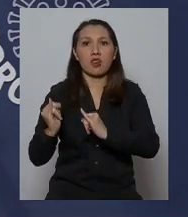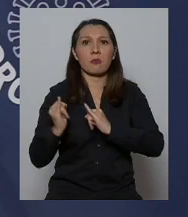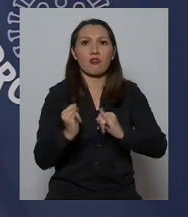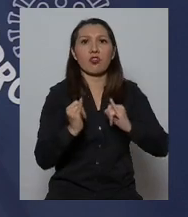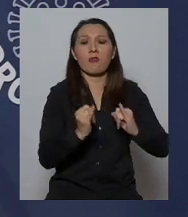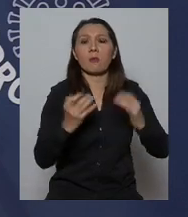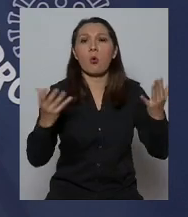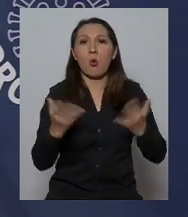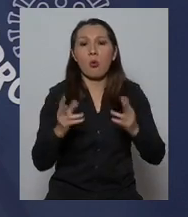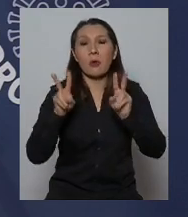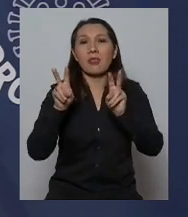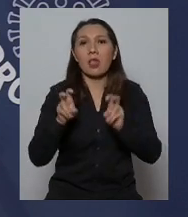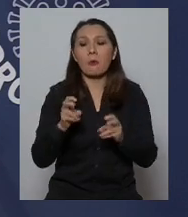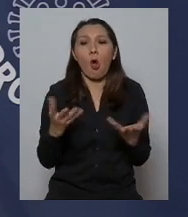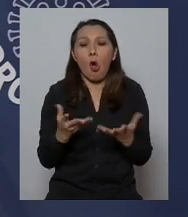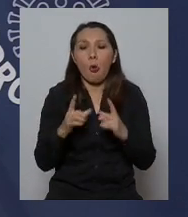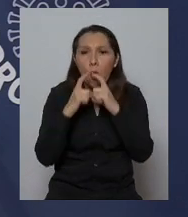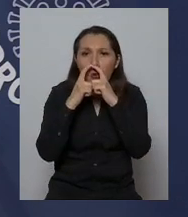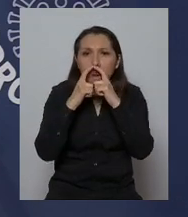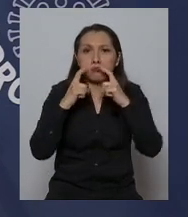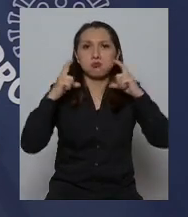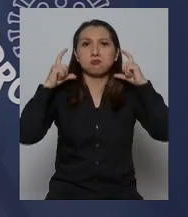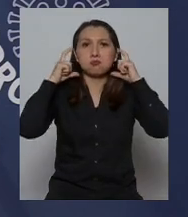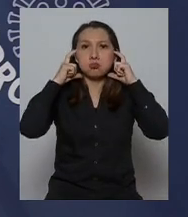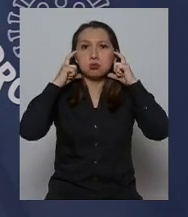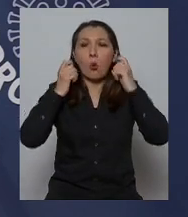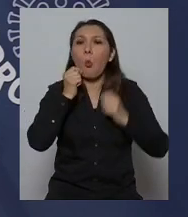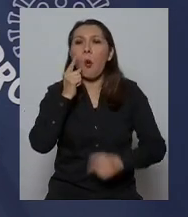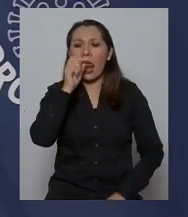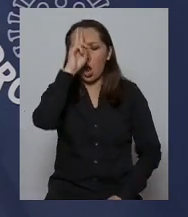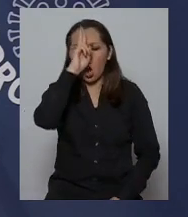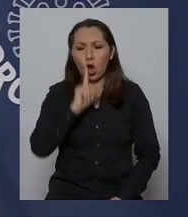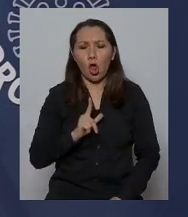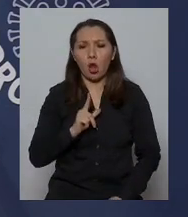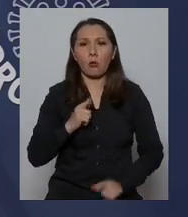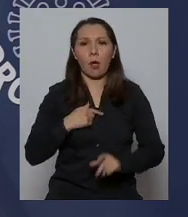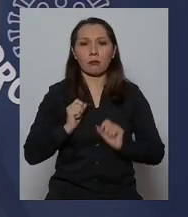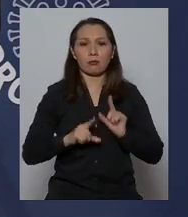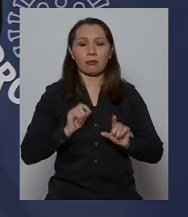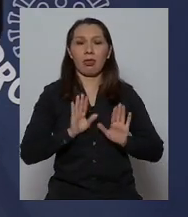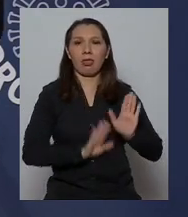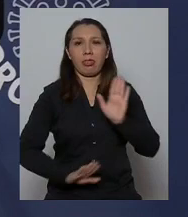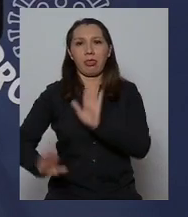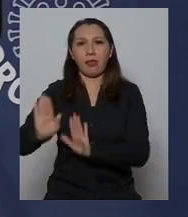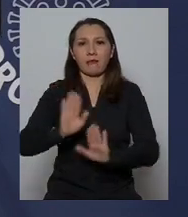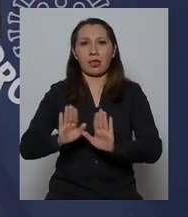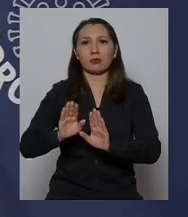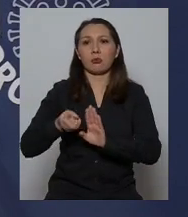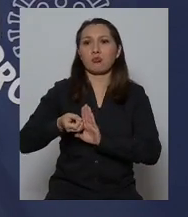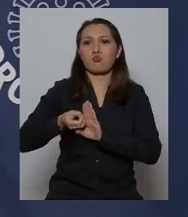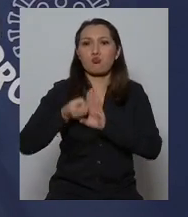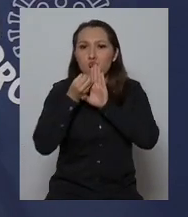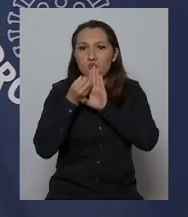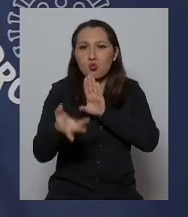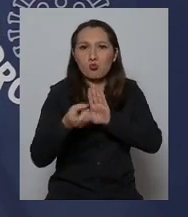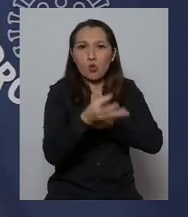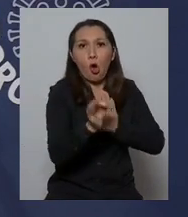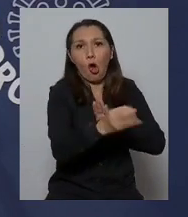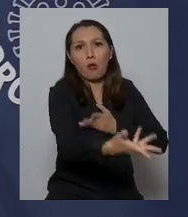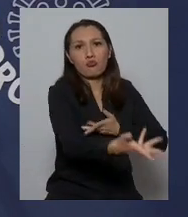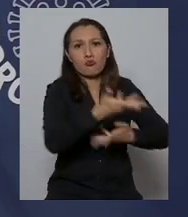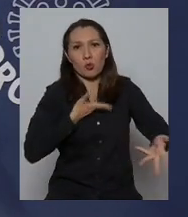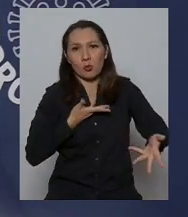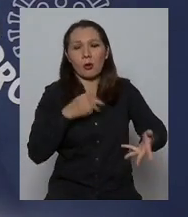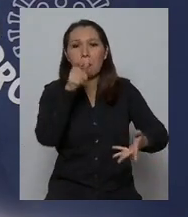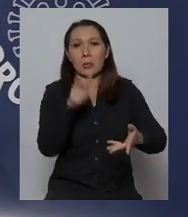respecto al uso de mascarillas y su rol en la prevención del contagio o